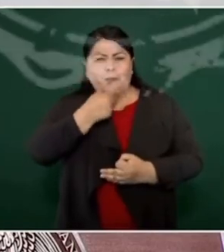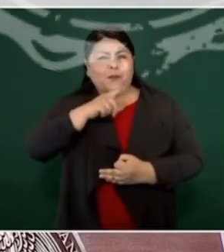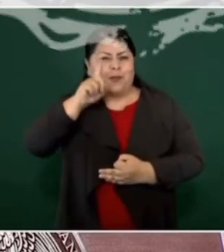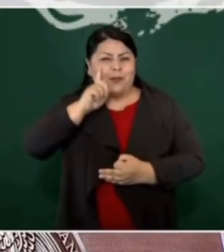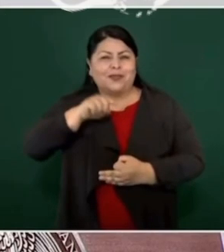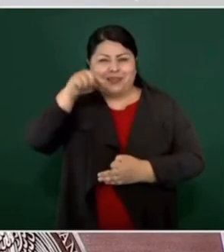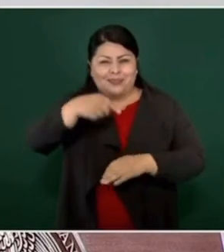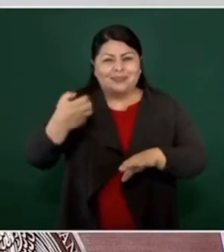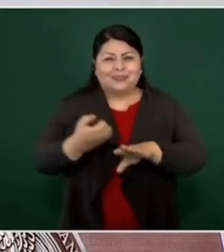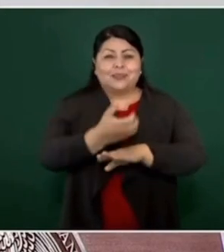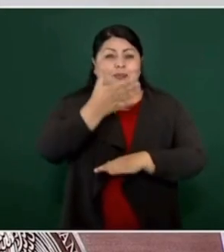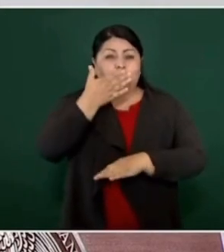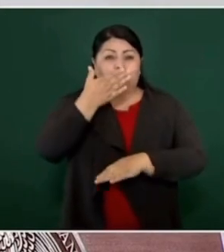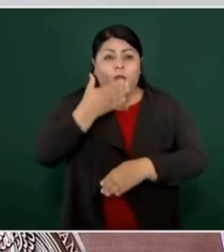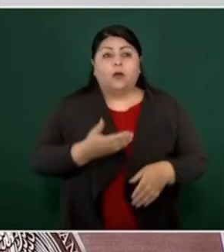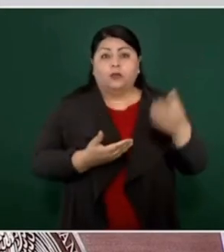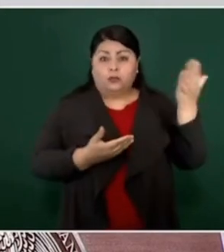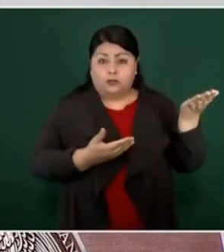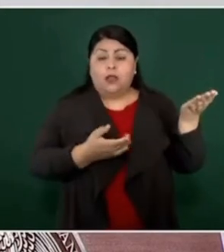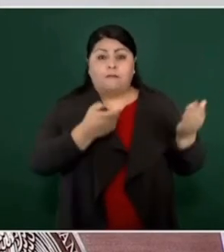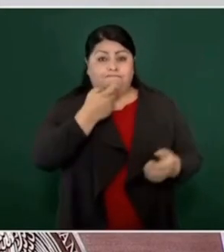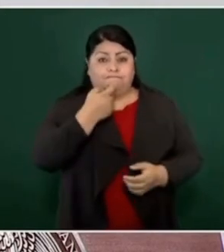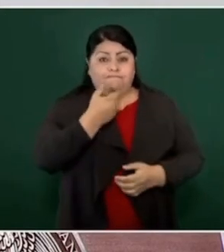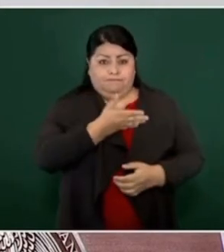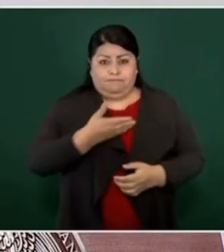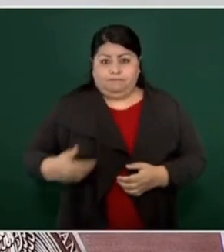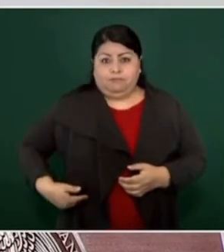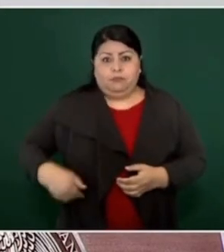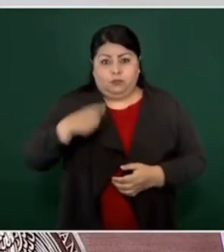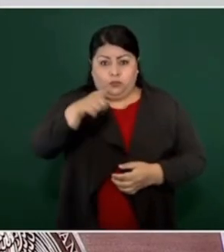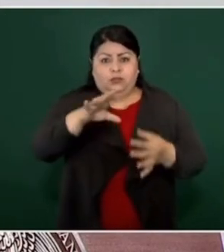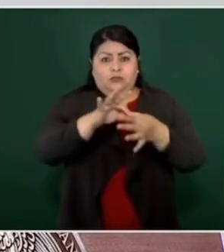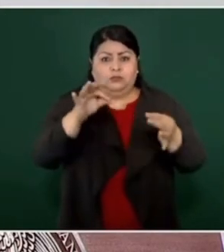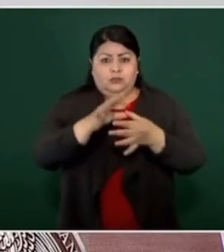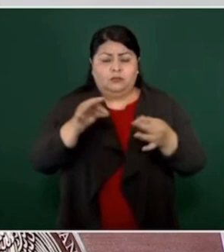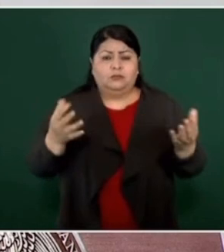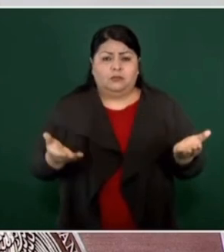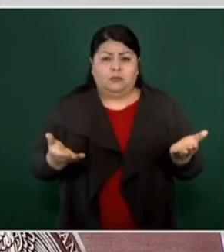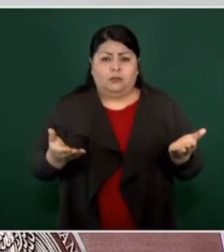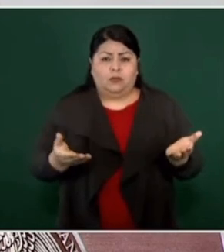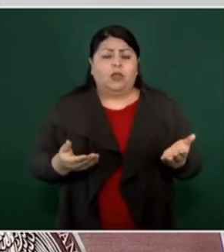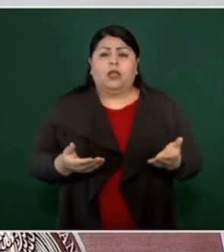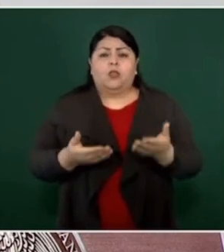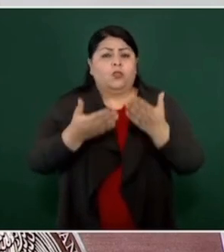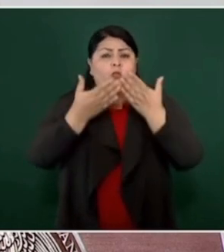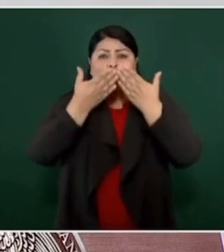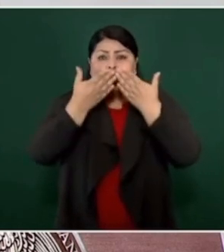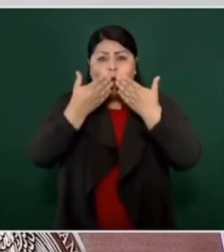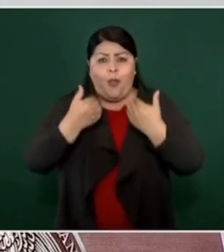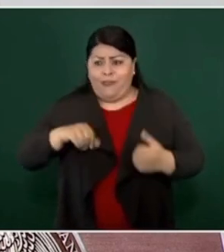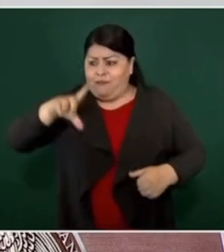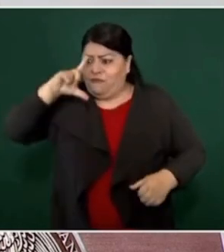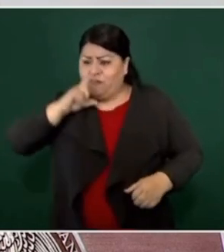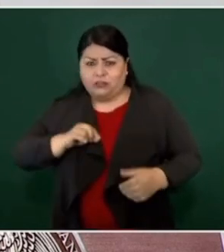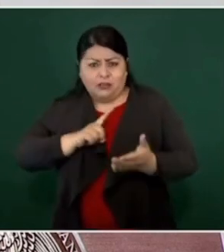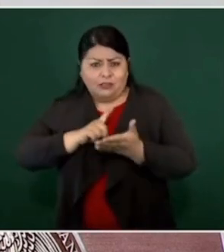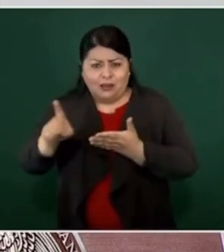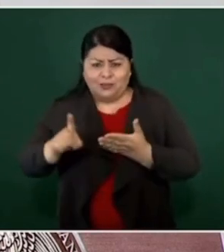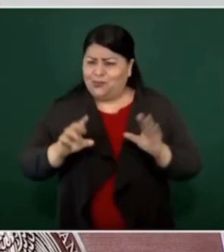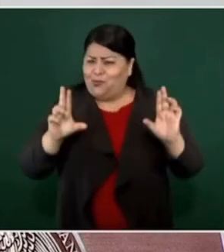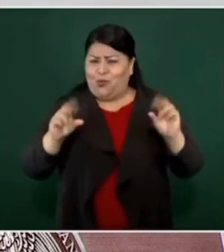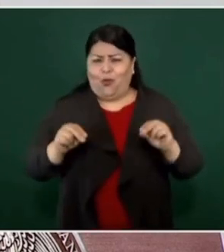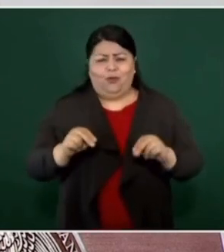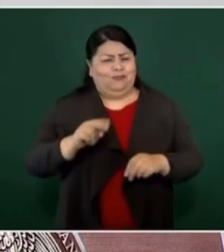Ha dicho, presidente, y ha dicho bien que no tenemos derecho a fallar y no le vamos a fallar.